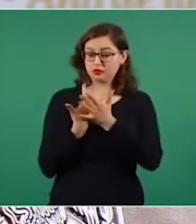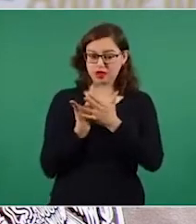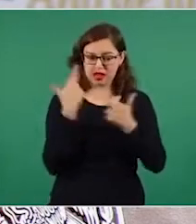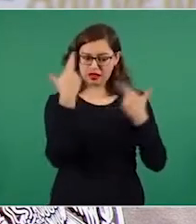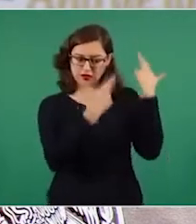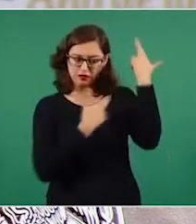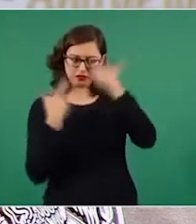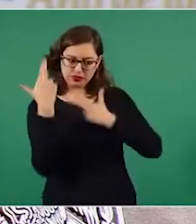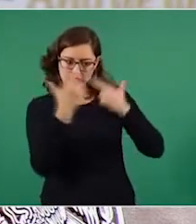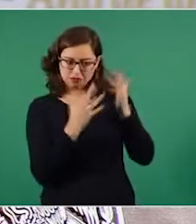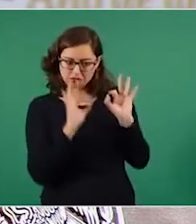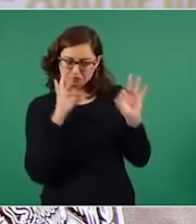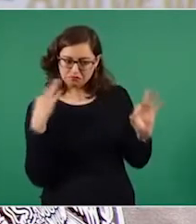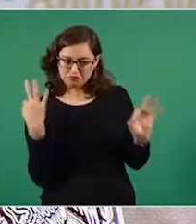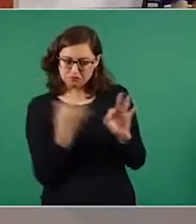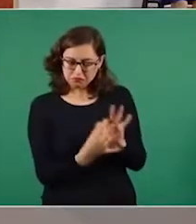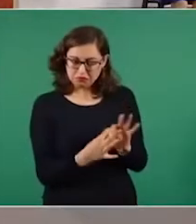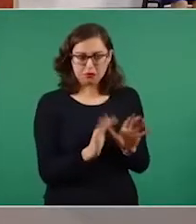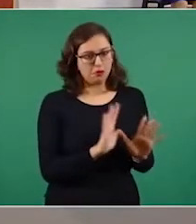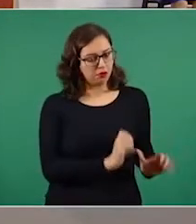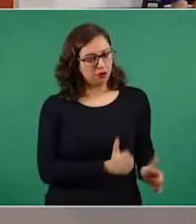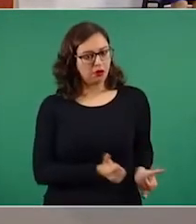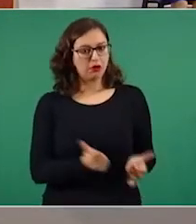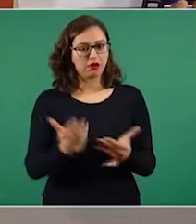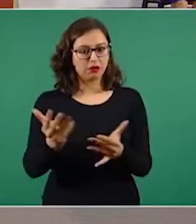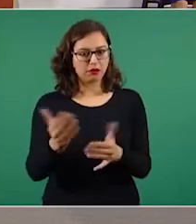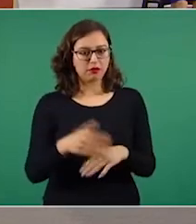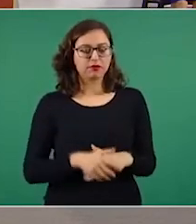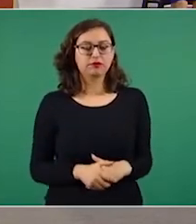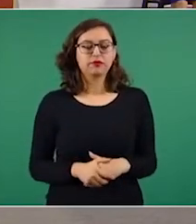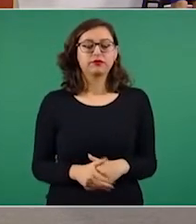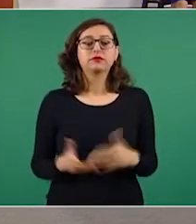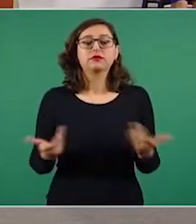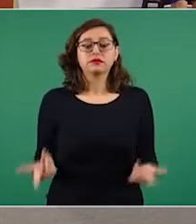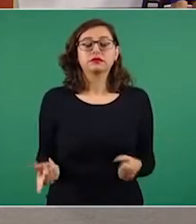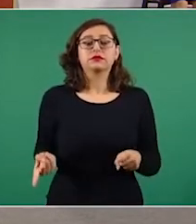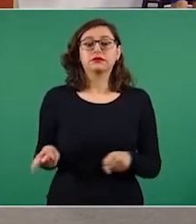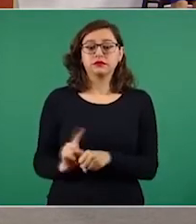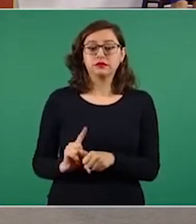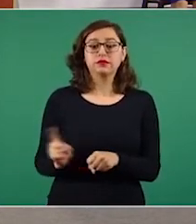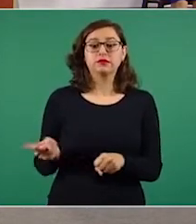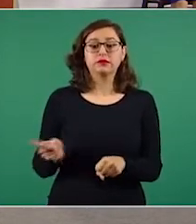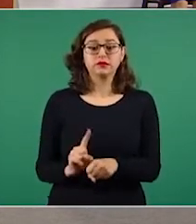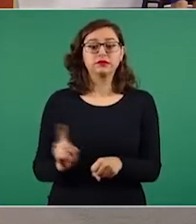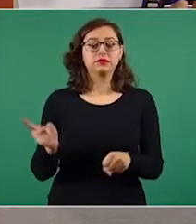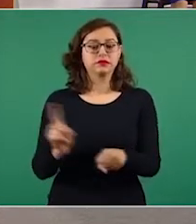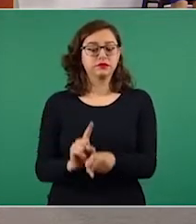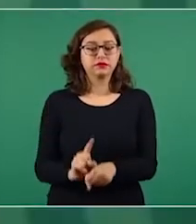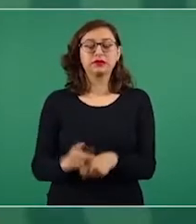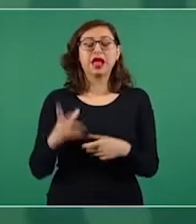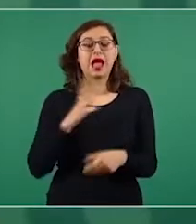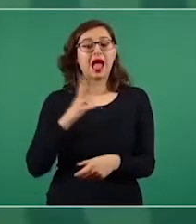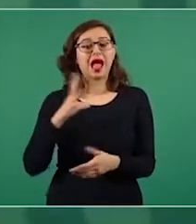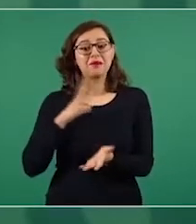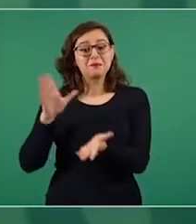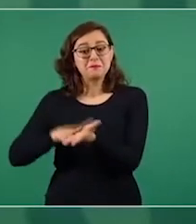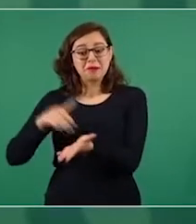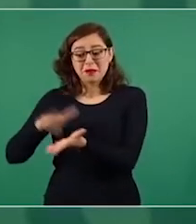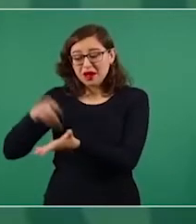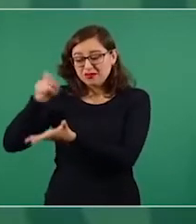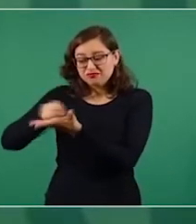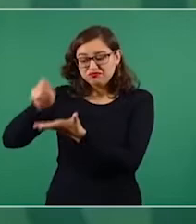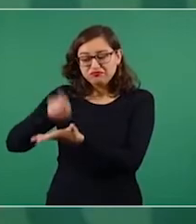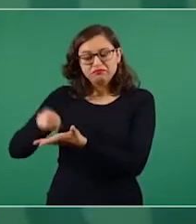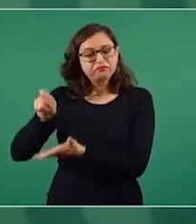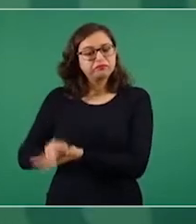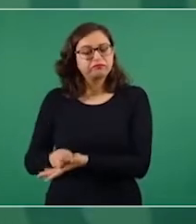Bueno, las dosis de vacunas, bueno, día a día hay una cantidad de papeletas de dosis que no alcanzan a